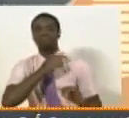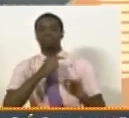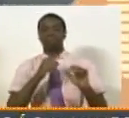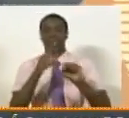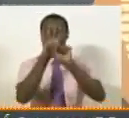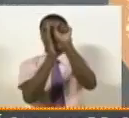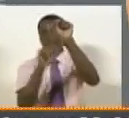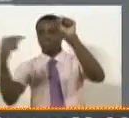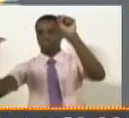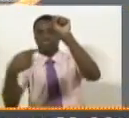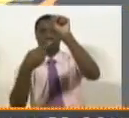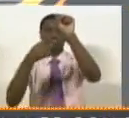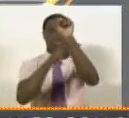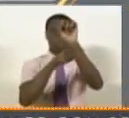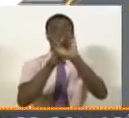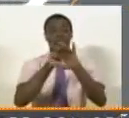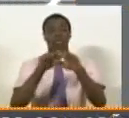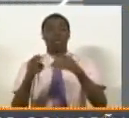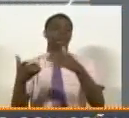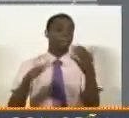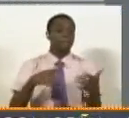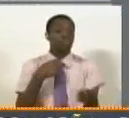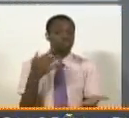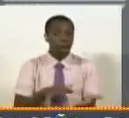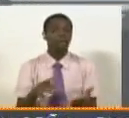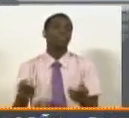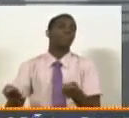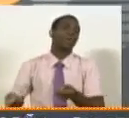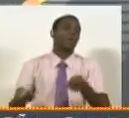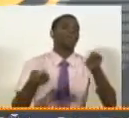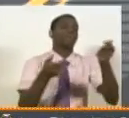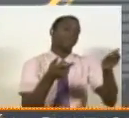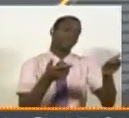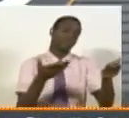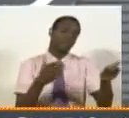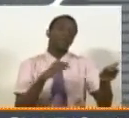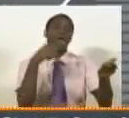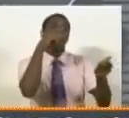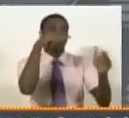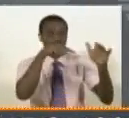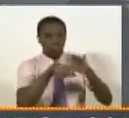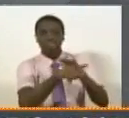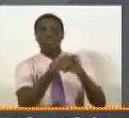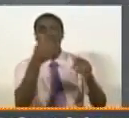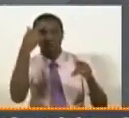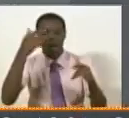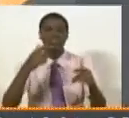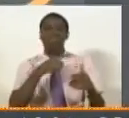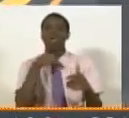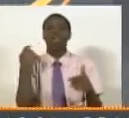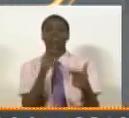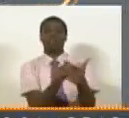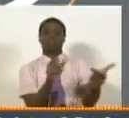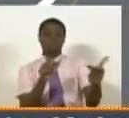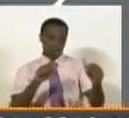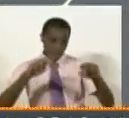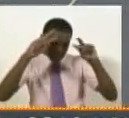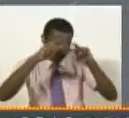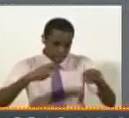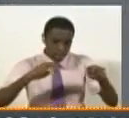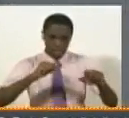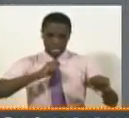Nacional de Medicina y Ciencia y Forense para hacer la autopsia de ley. Se están haciendo todas las